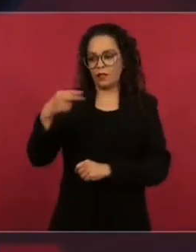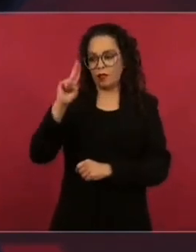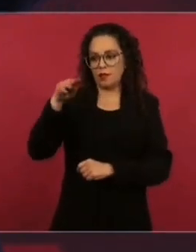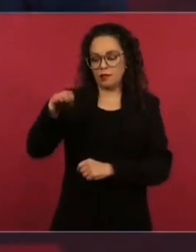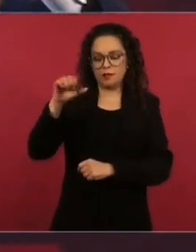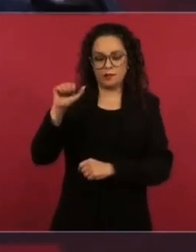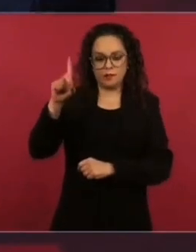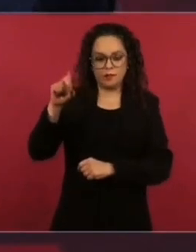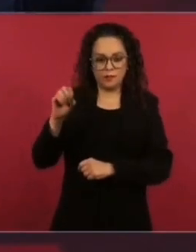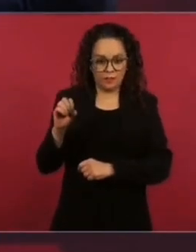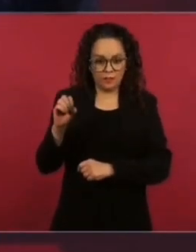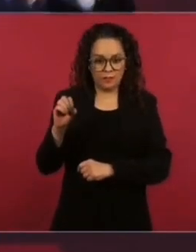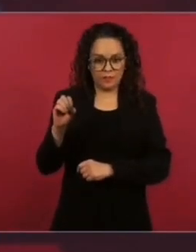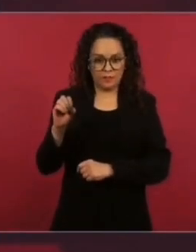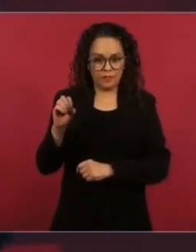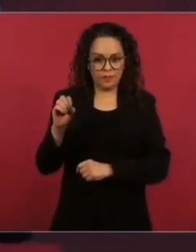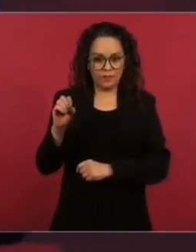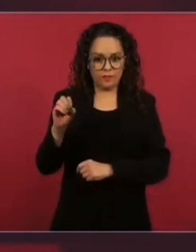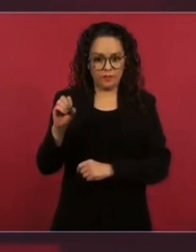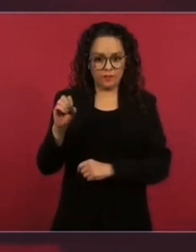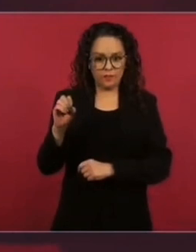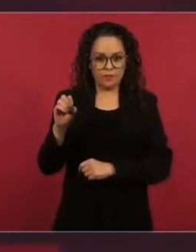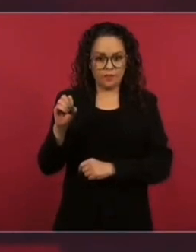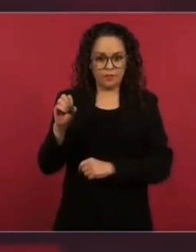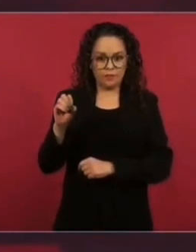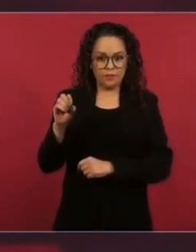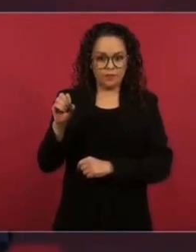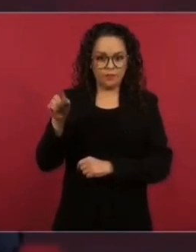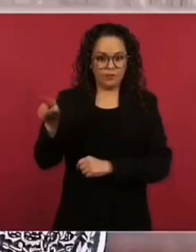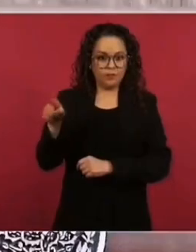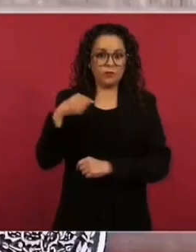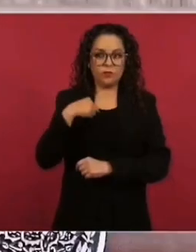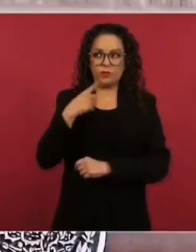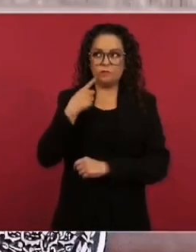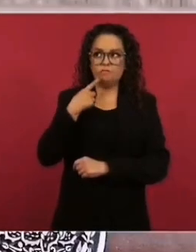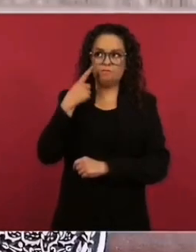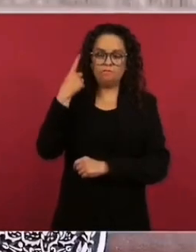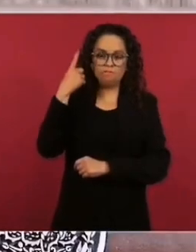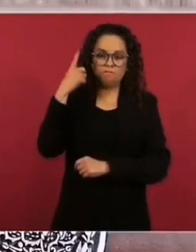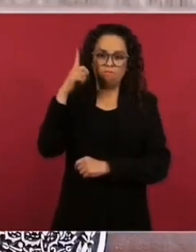y empecé a denunciar que considerábamos que era una vergüenza